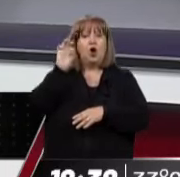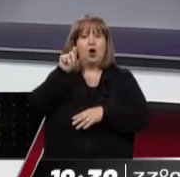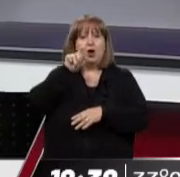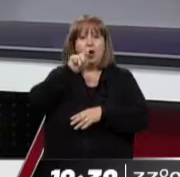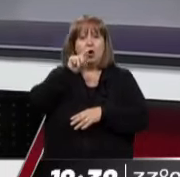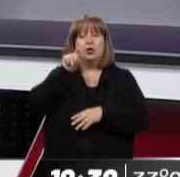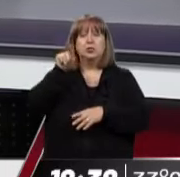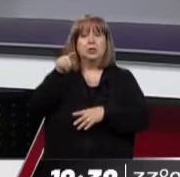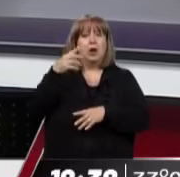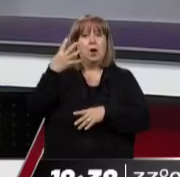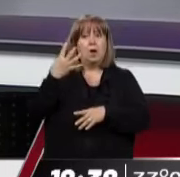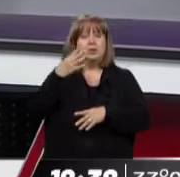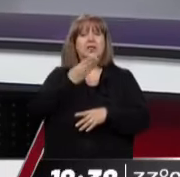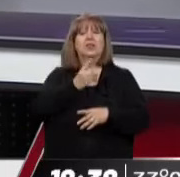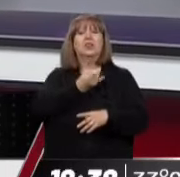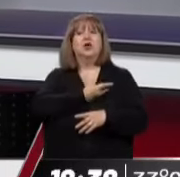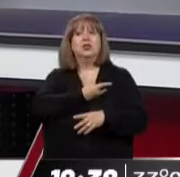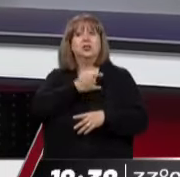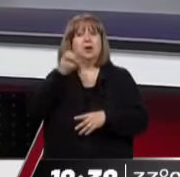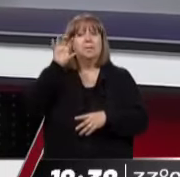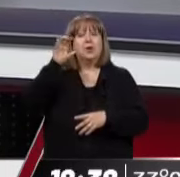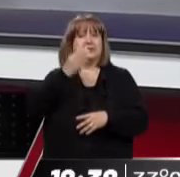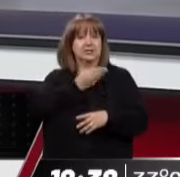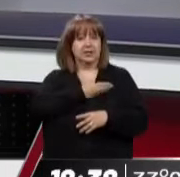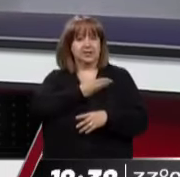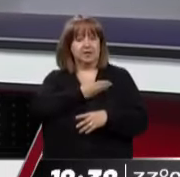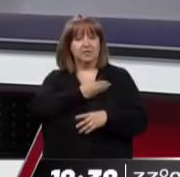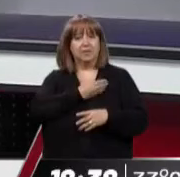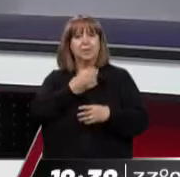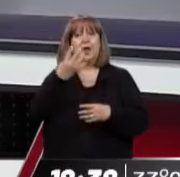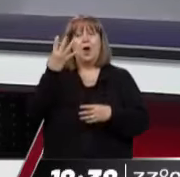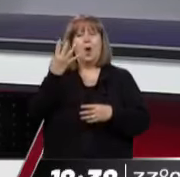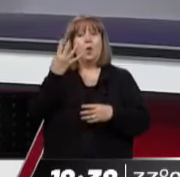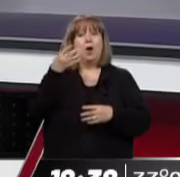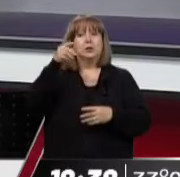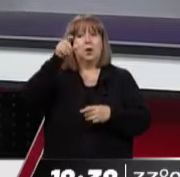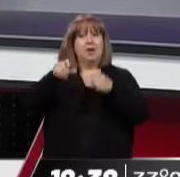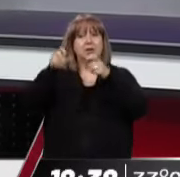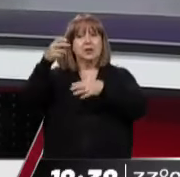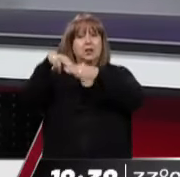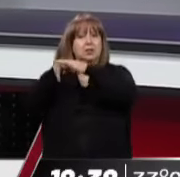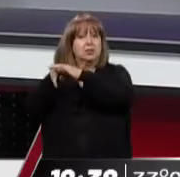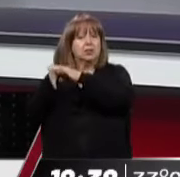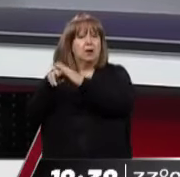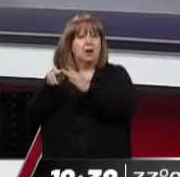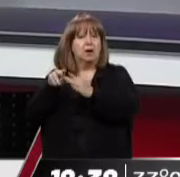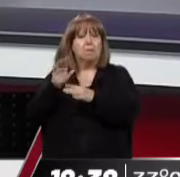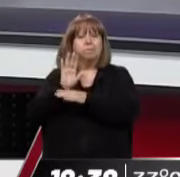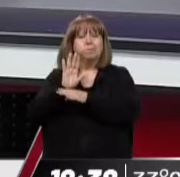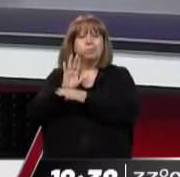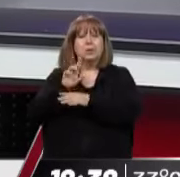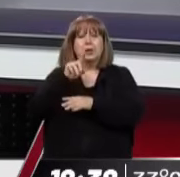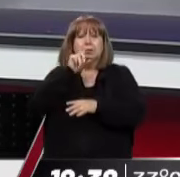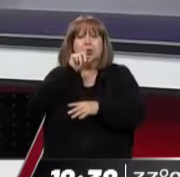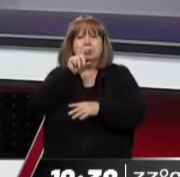cuatro personas fueron internadas con un pronóstico reservado derivados de esta enfermedad. Bueno, ¿qué es la enfermedad del loro?